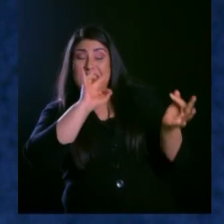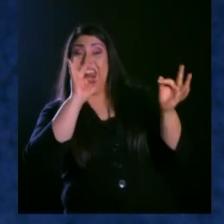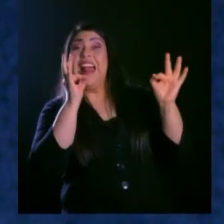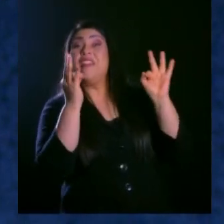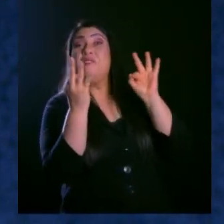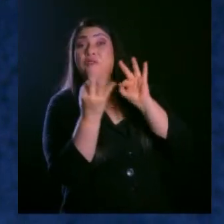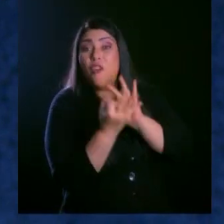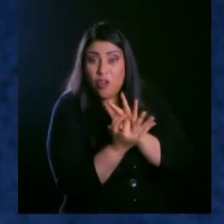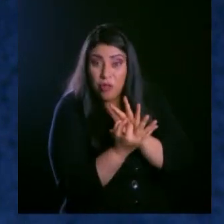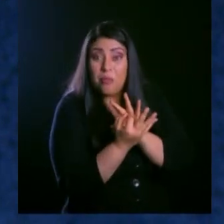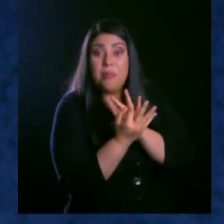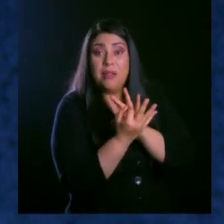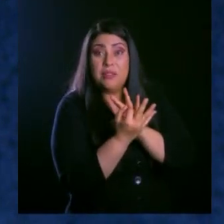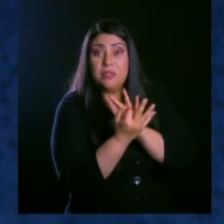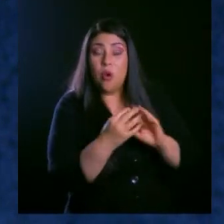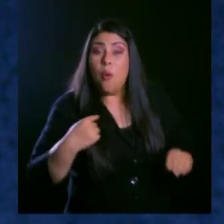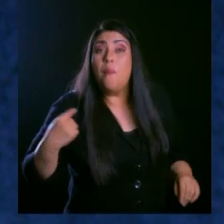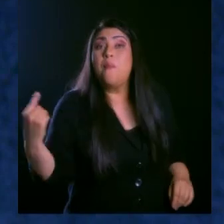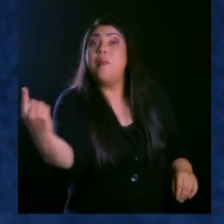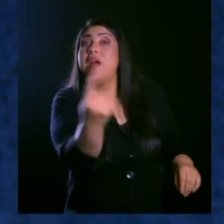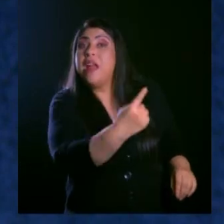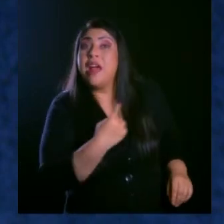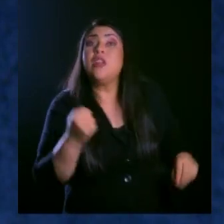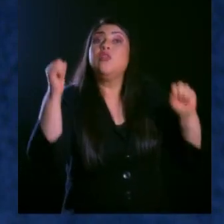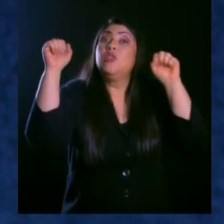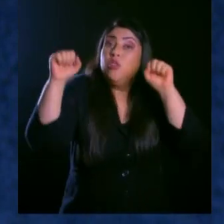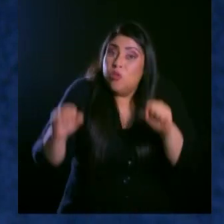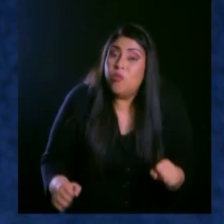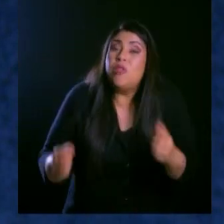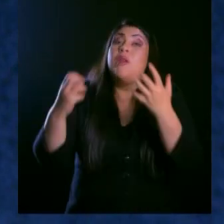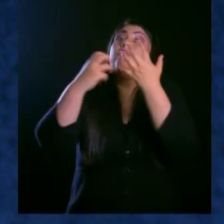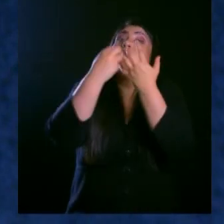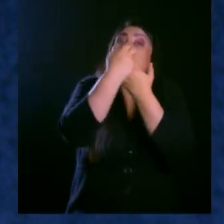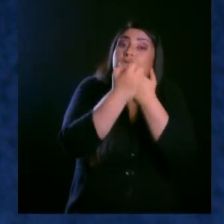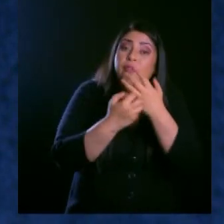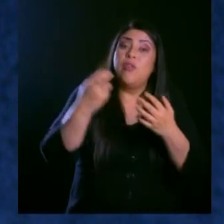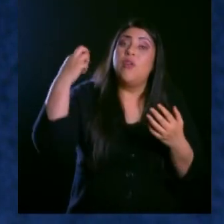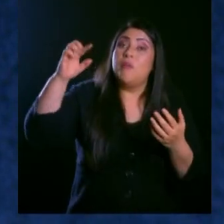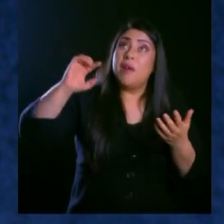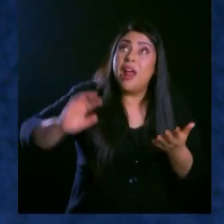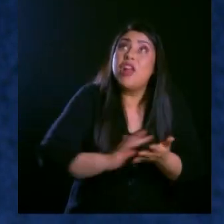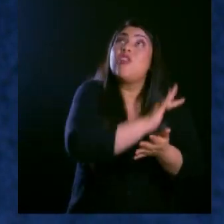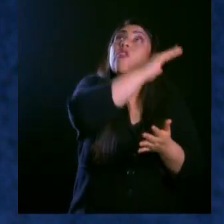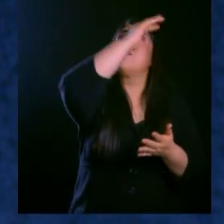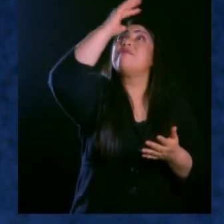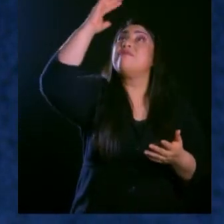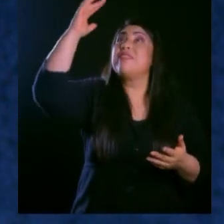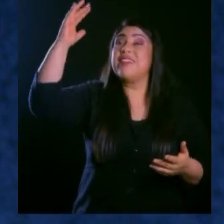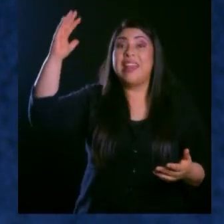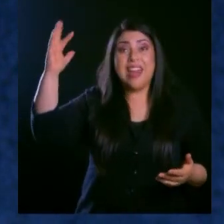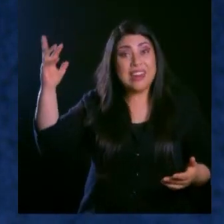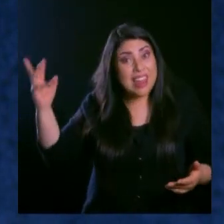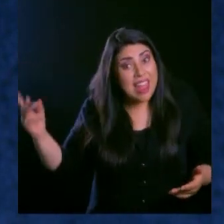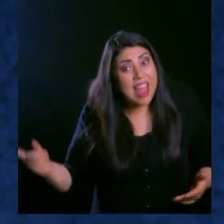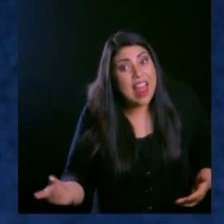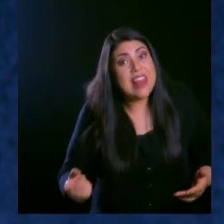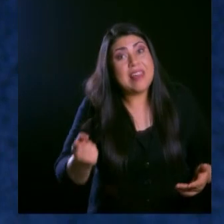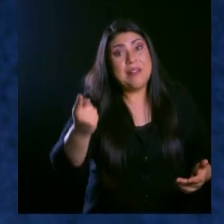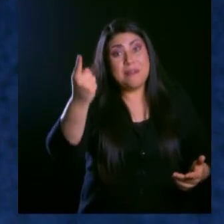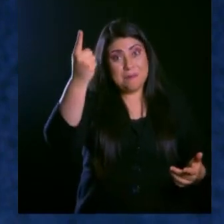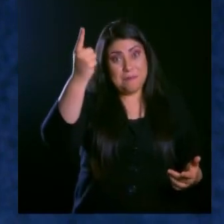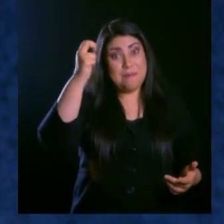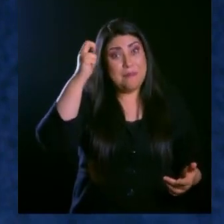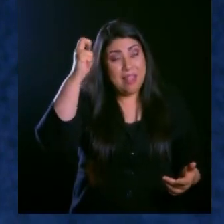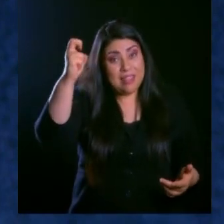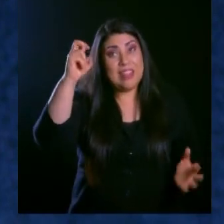para que todos podamos dar fruto y así glorifiquemos al Padre, porque ese es el gran objetivo de este mensaje. La